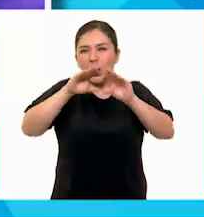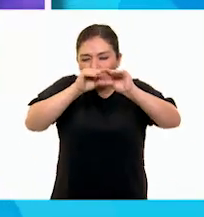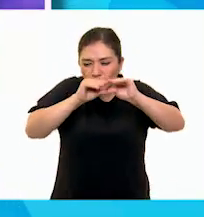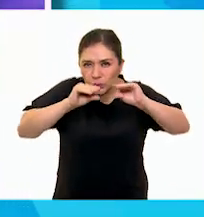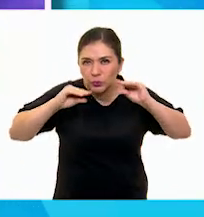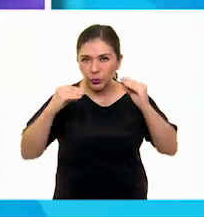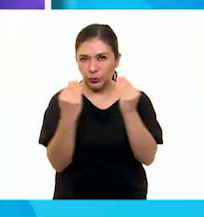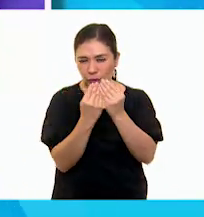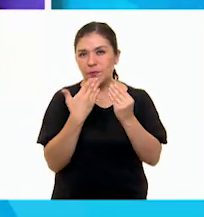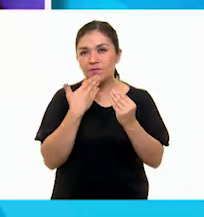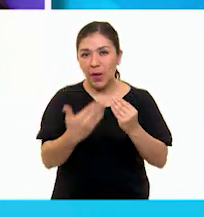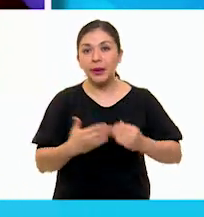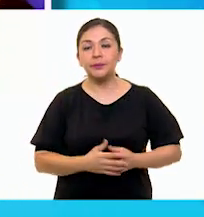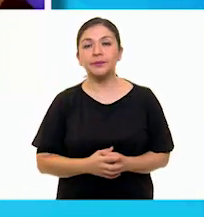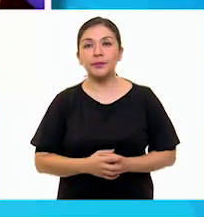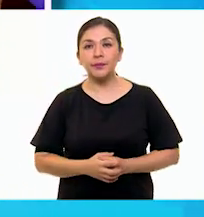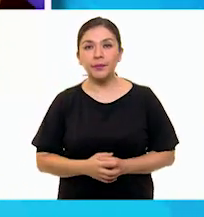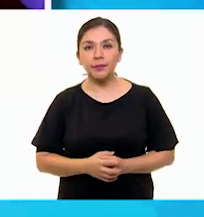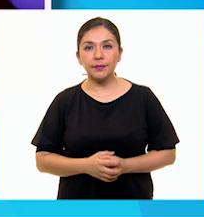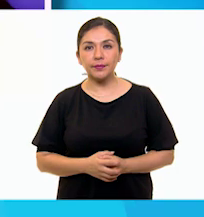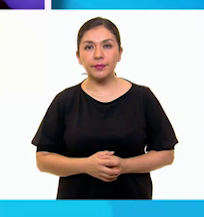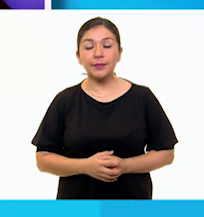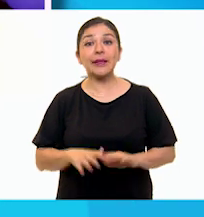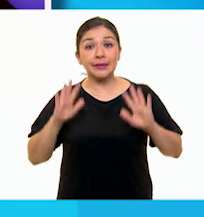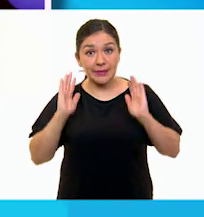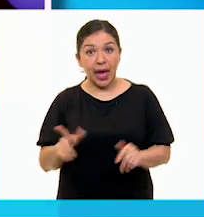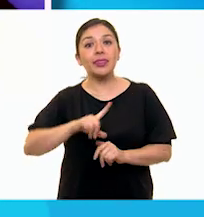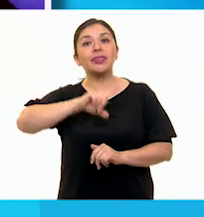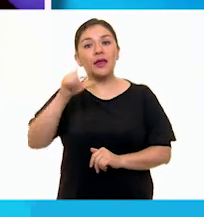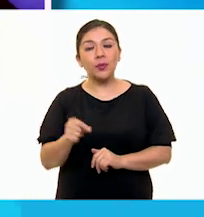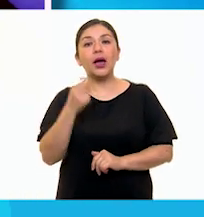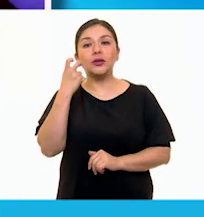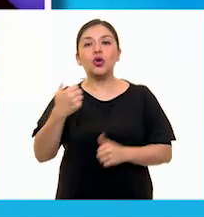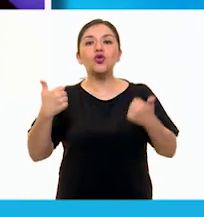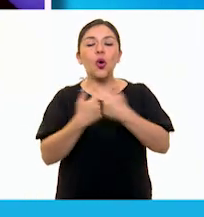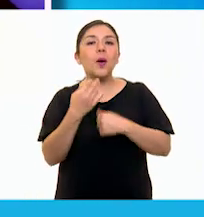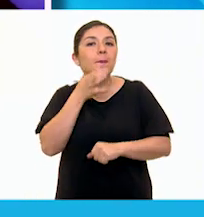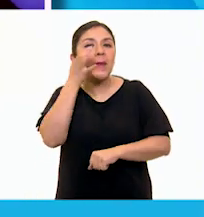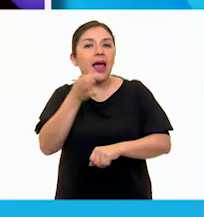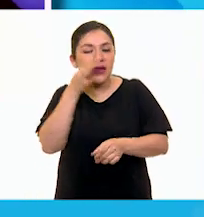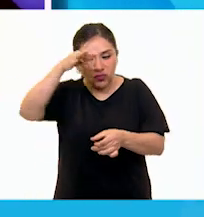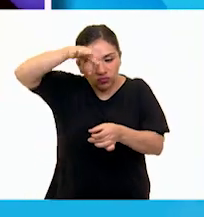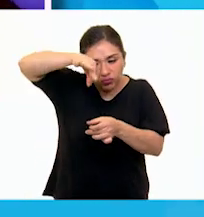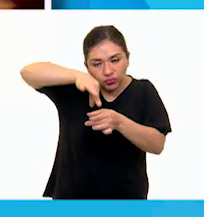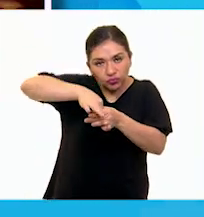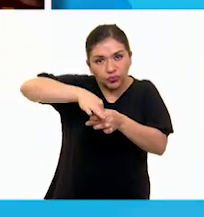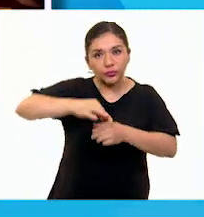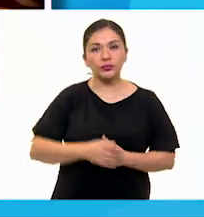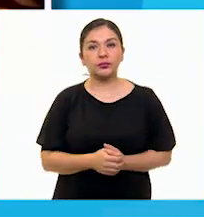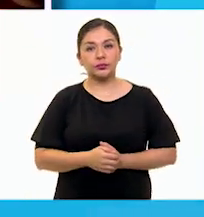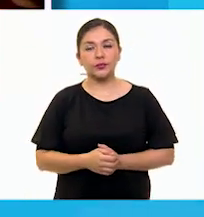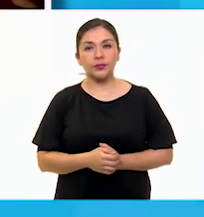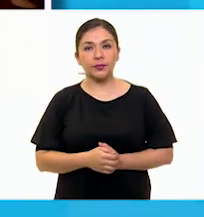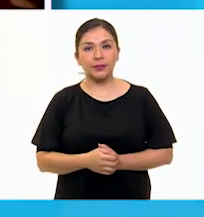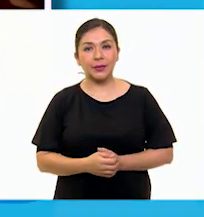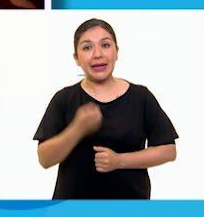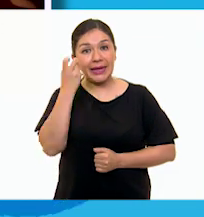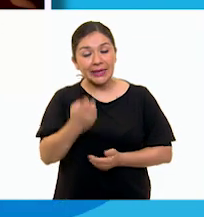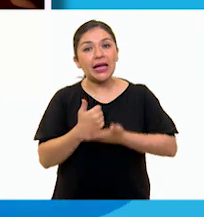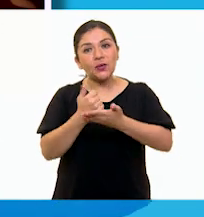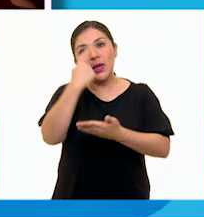aplanando la parte de atrás y vamos a introducir nuestro palillo, que es el que le va a